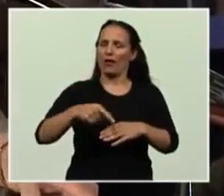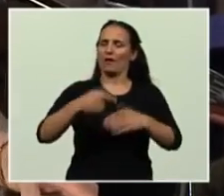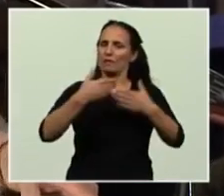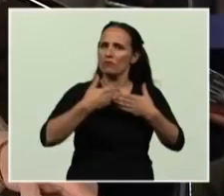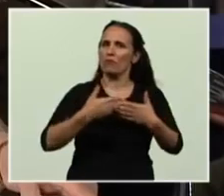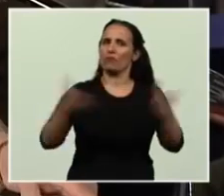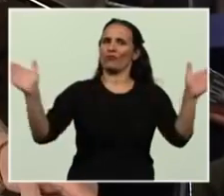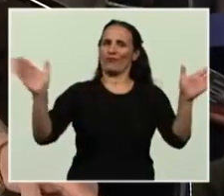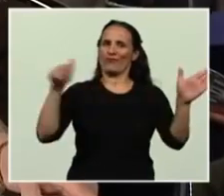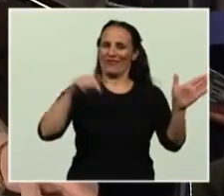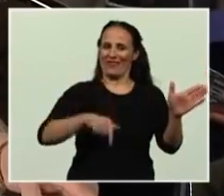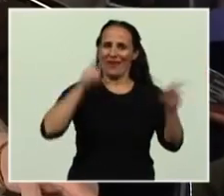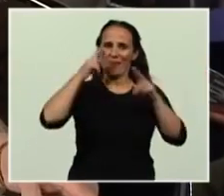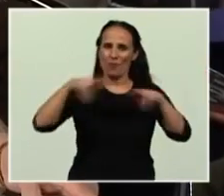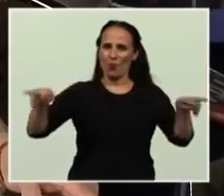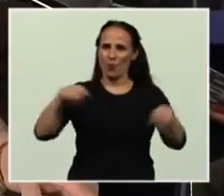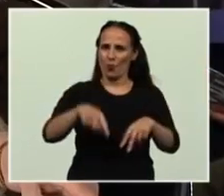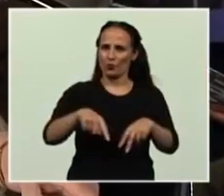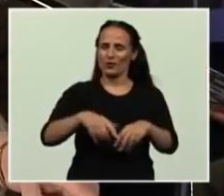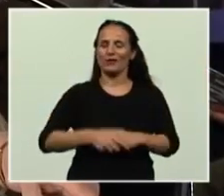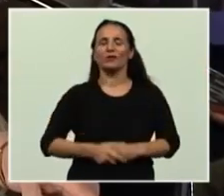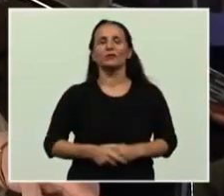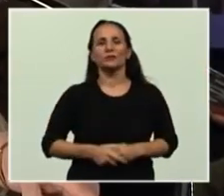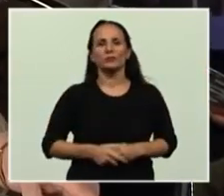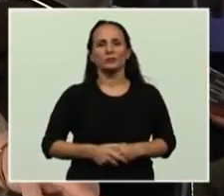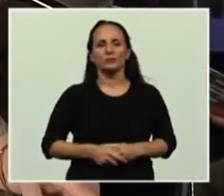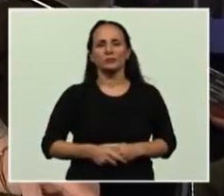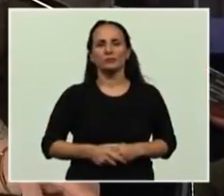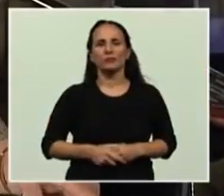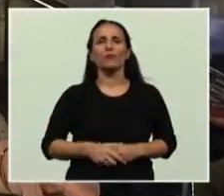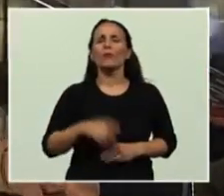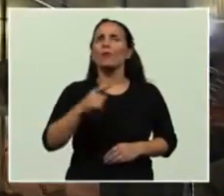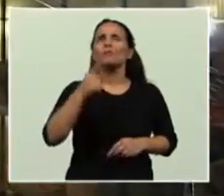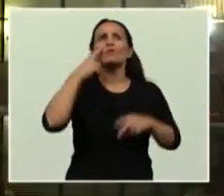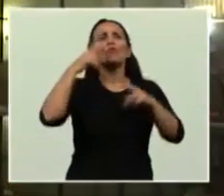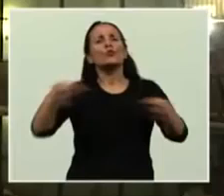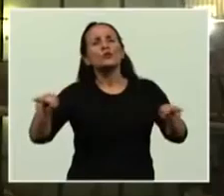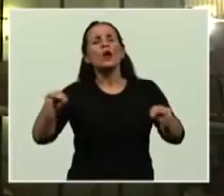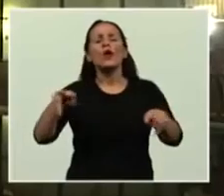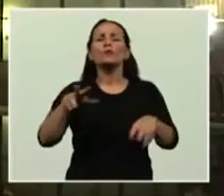de este museo que no es un museo